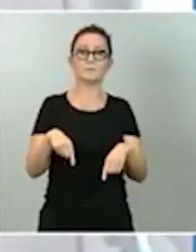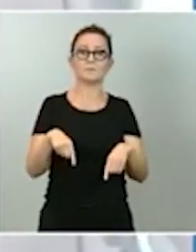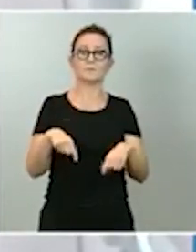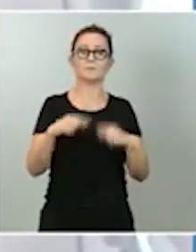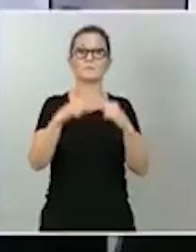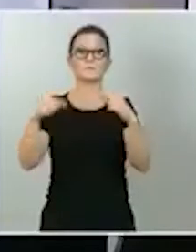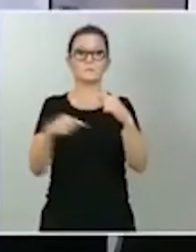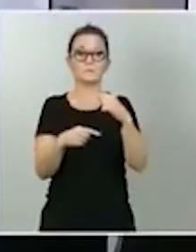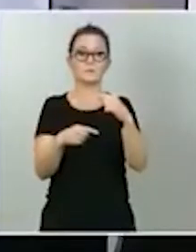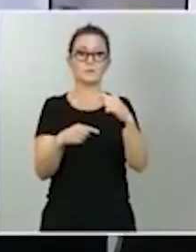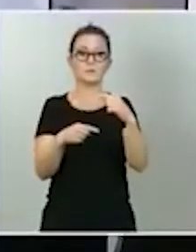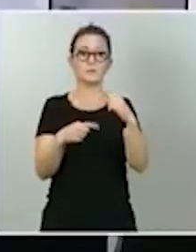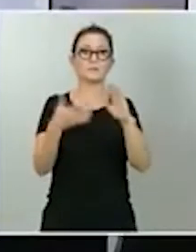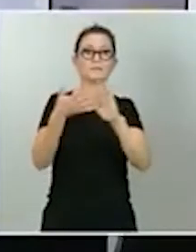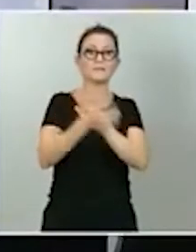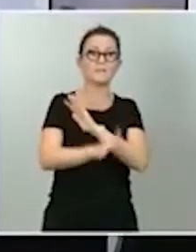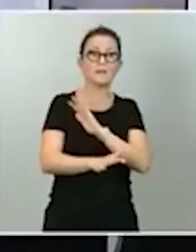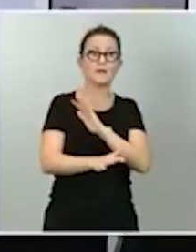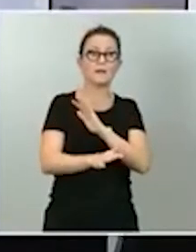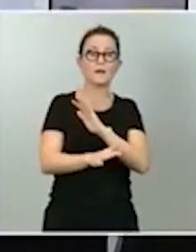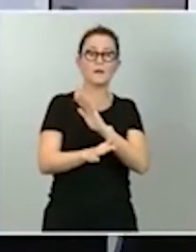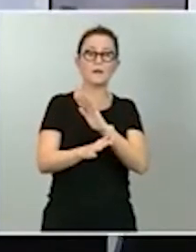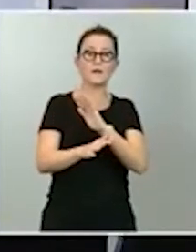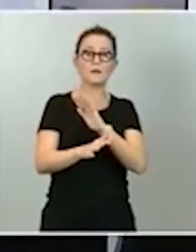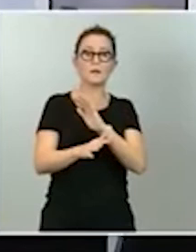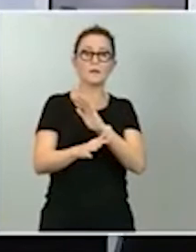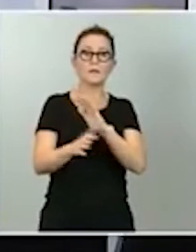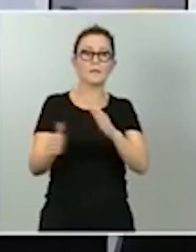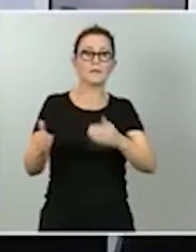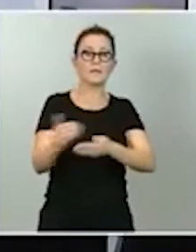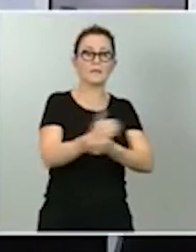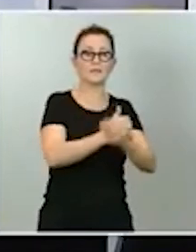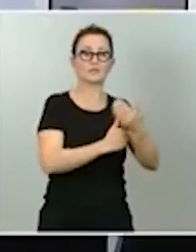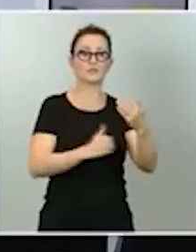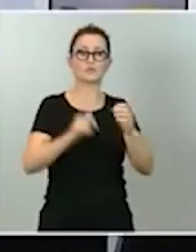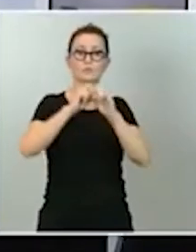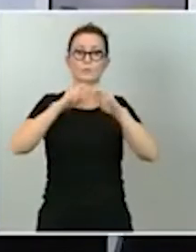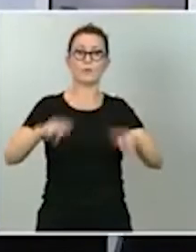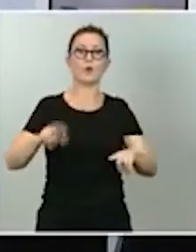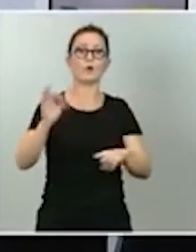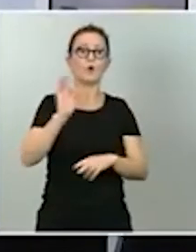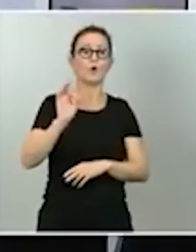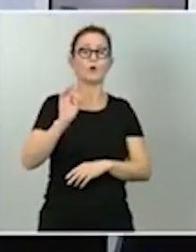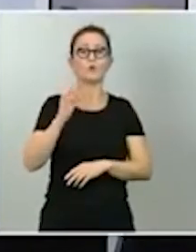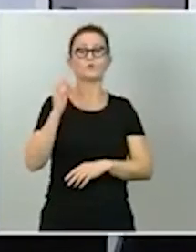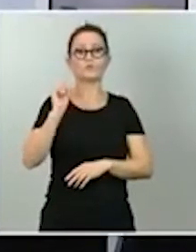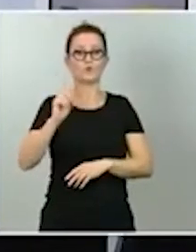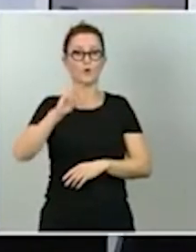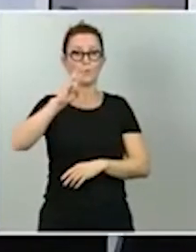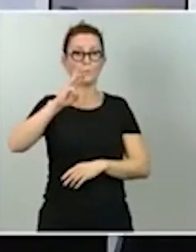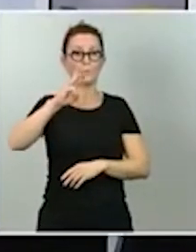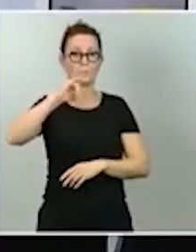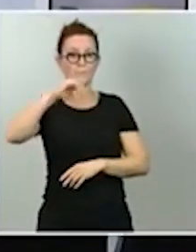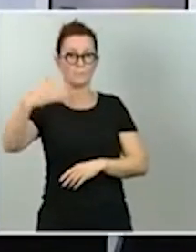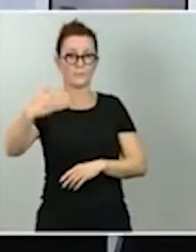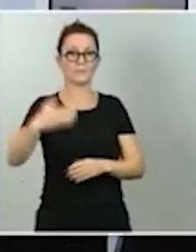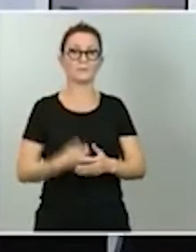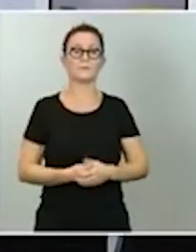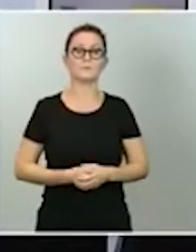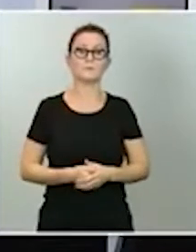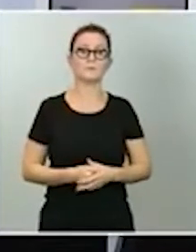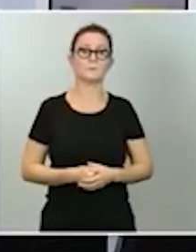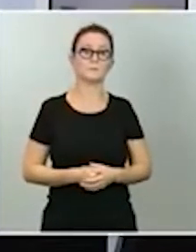a un empeoramiento de los ingresos o solo al empeoramiento del PIB. Muchas gracias. Sí, con respecto